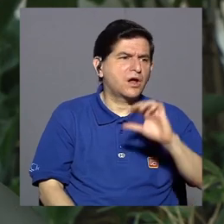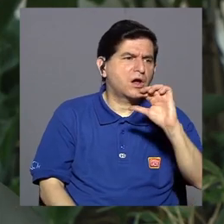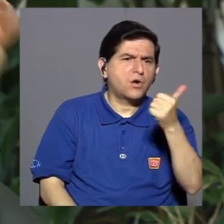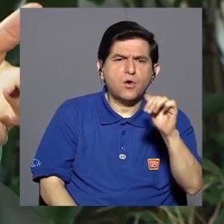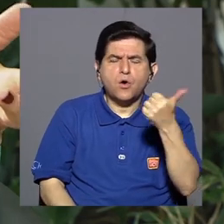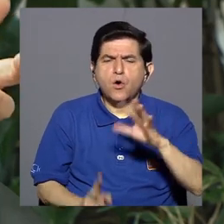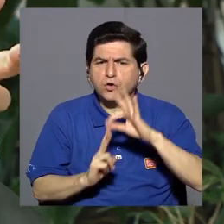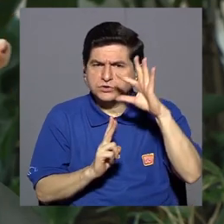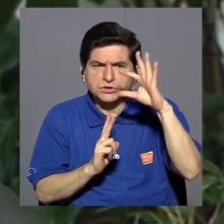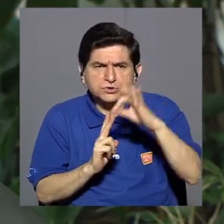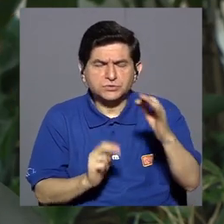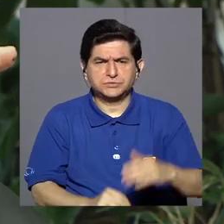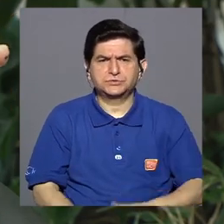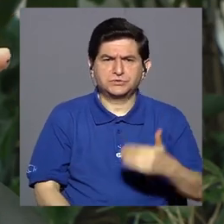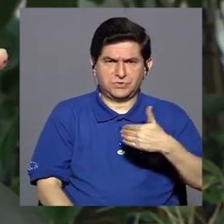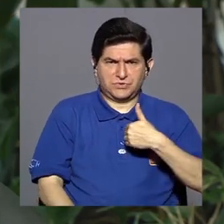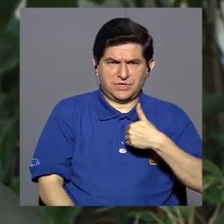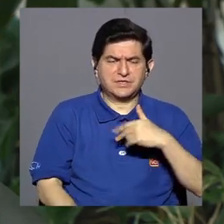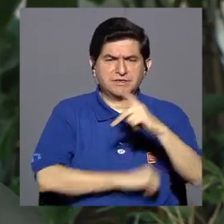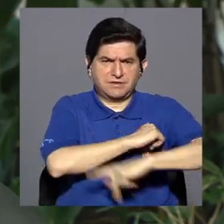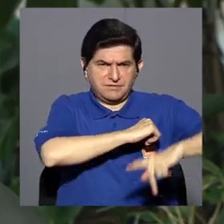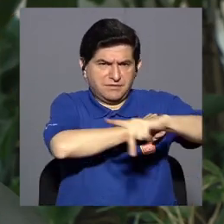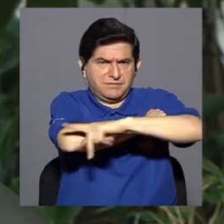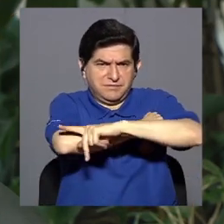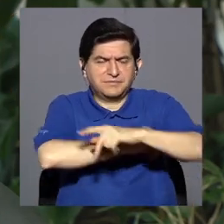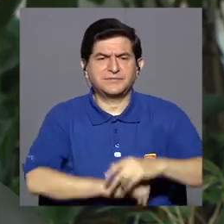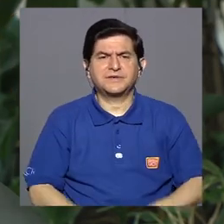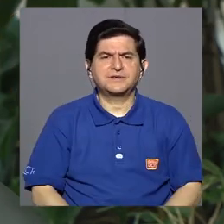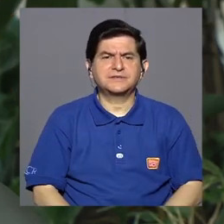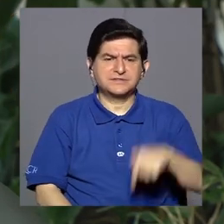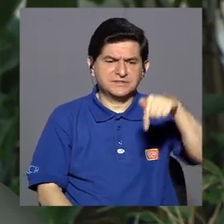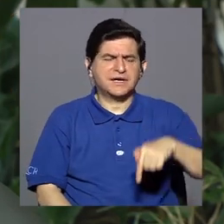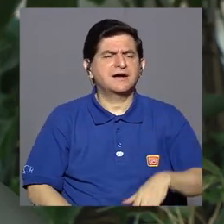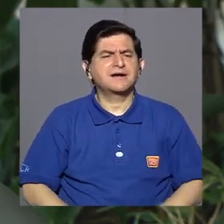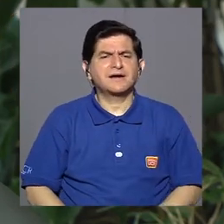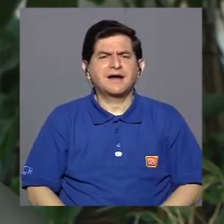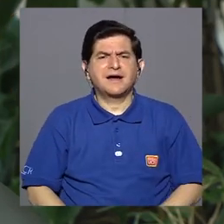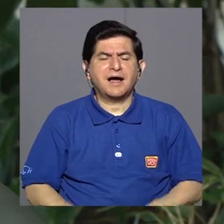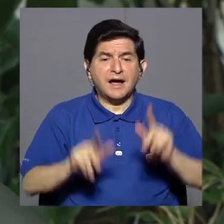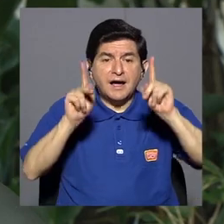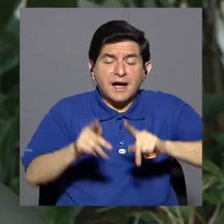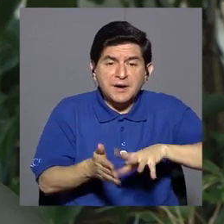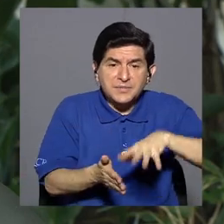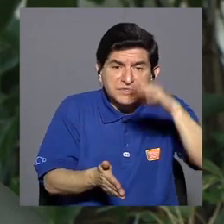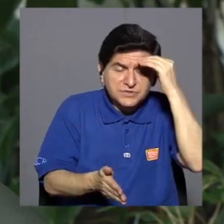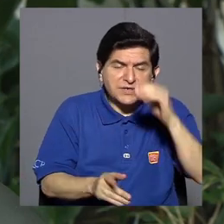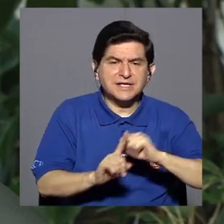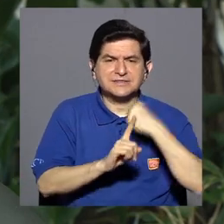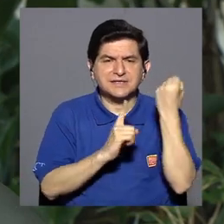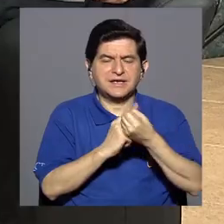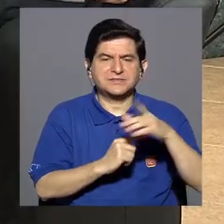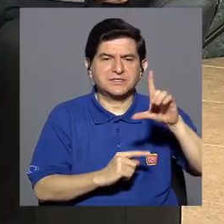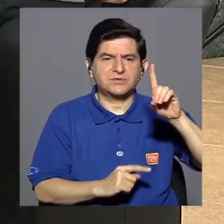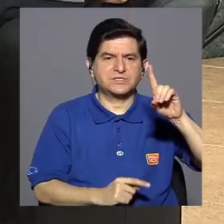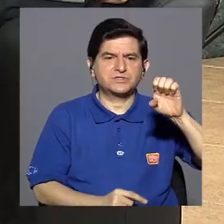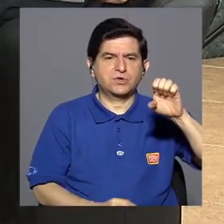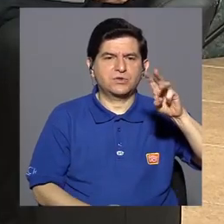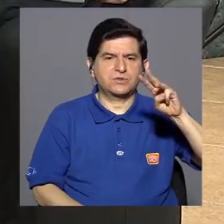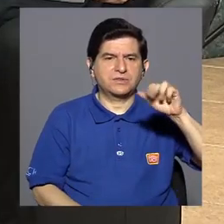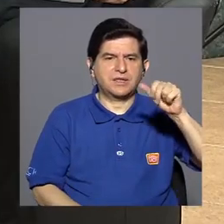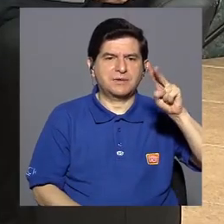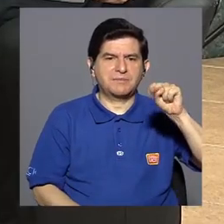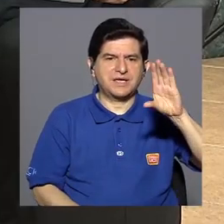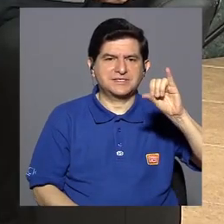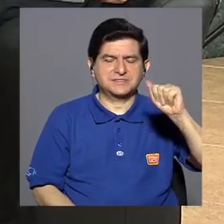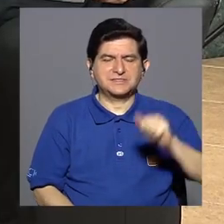muchas otras opciones que tiene el país para enseñar a las personas con demencia, hacer roles de